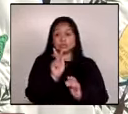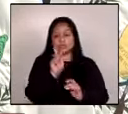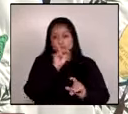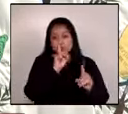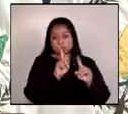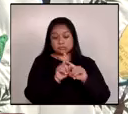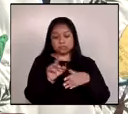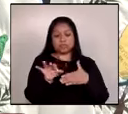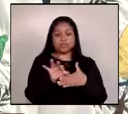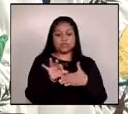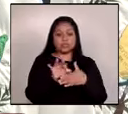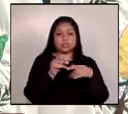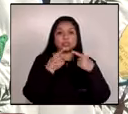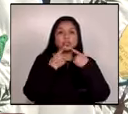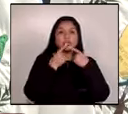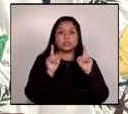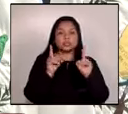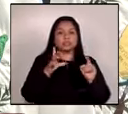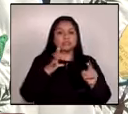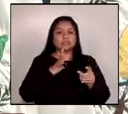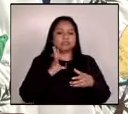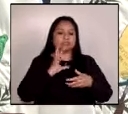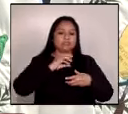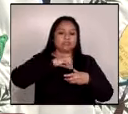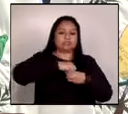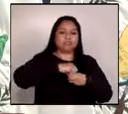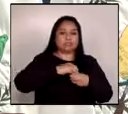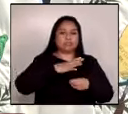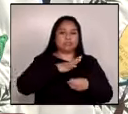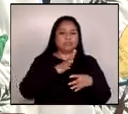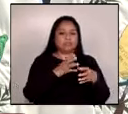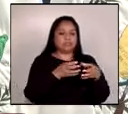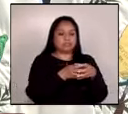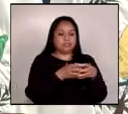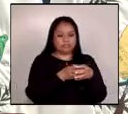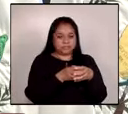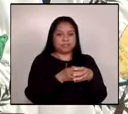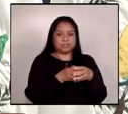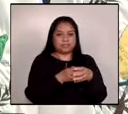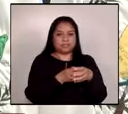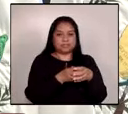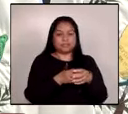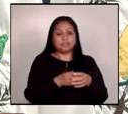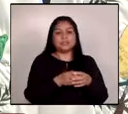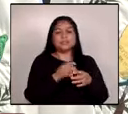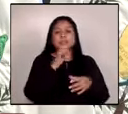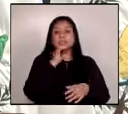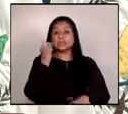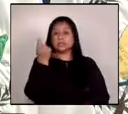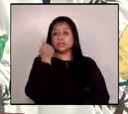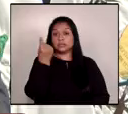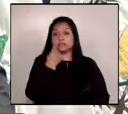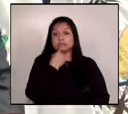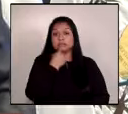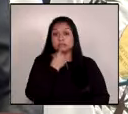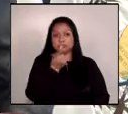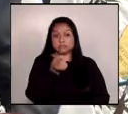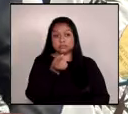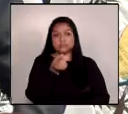funcionarios públicos que integran la comisión en sí misma. Es importante destacar